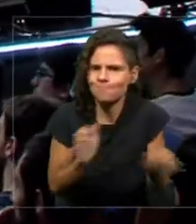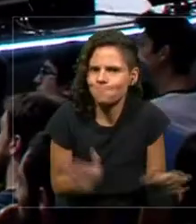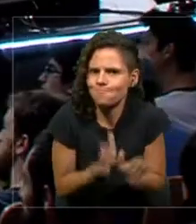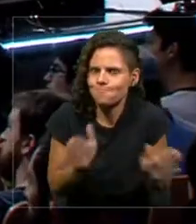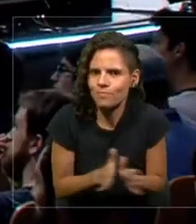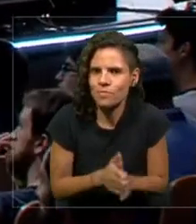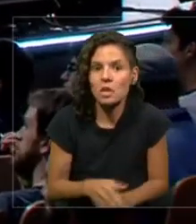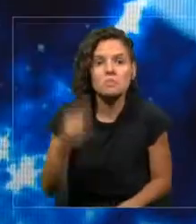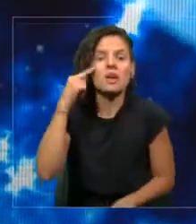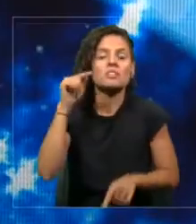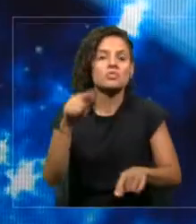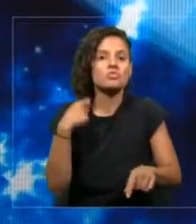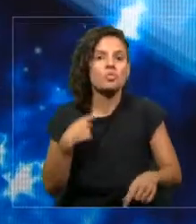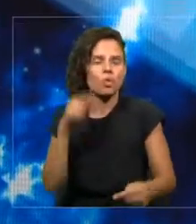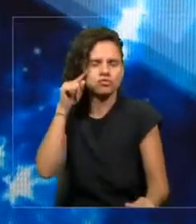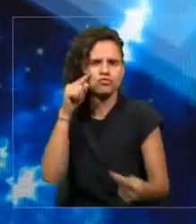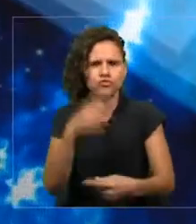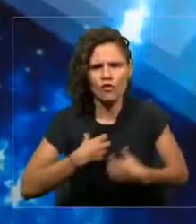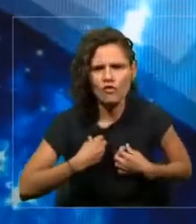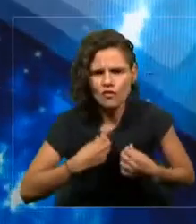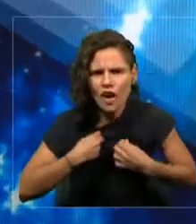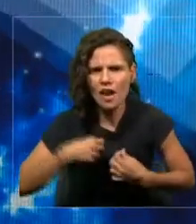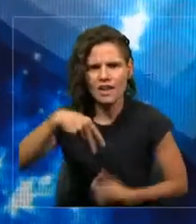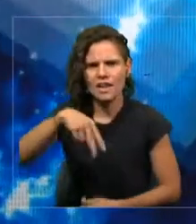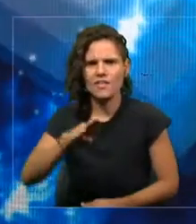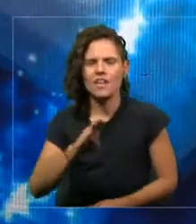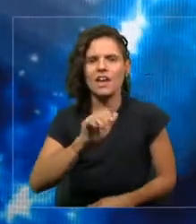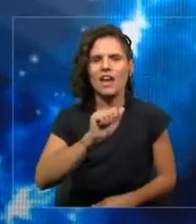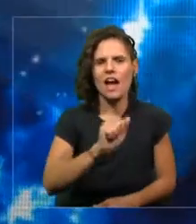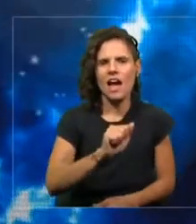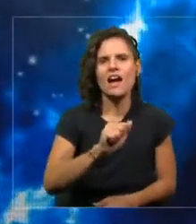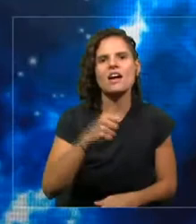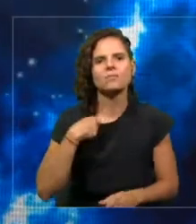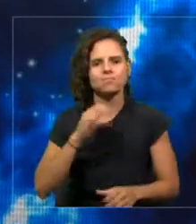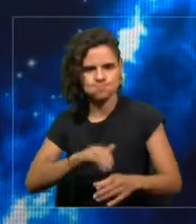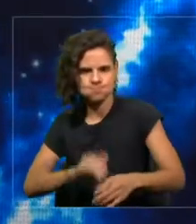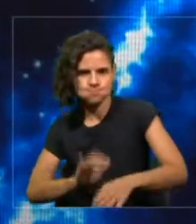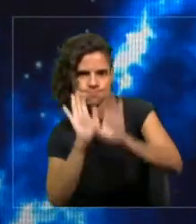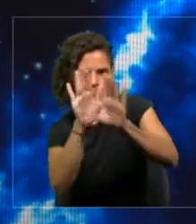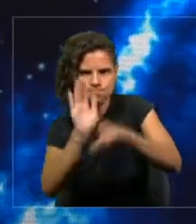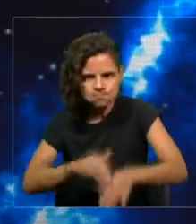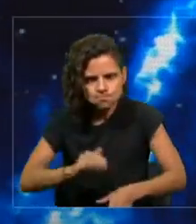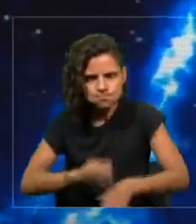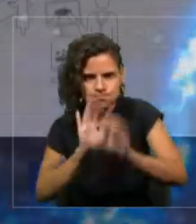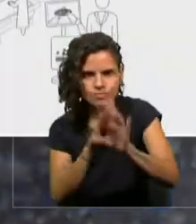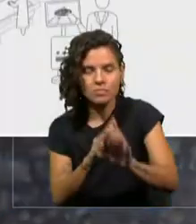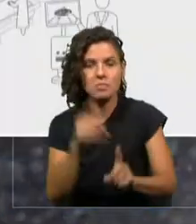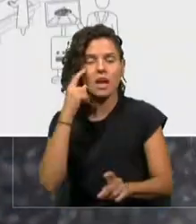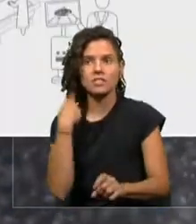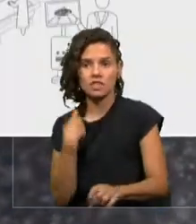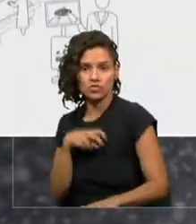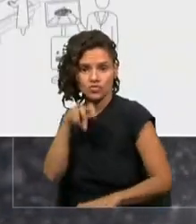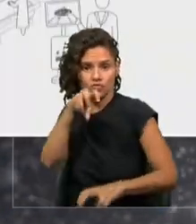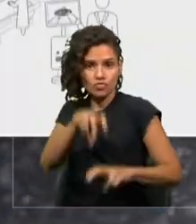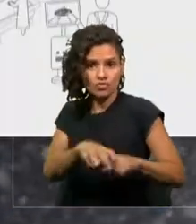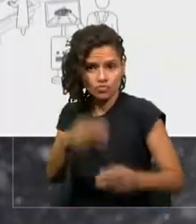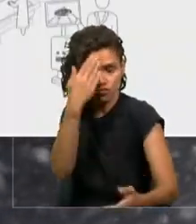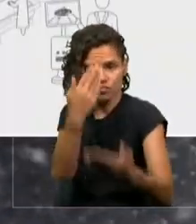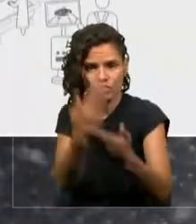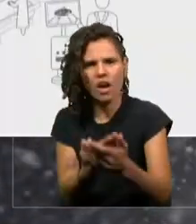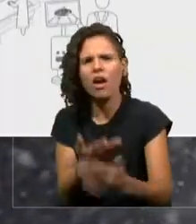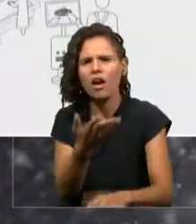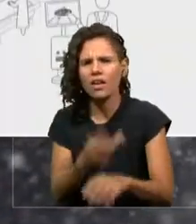NBA, imagínate que ir a ver la NBA en primera fila, tendrás que pagar un boleto de 25 mil dólares.